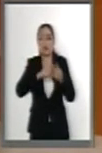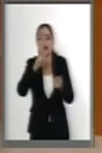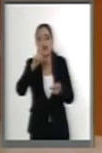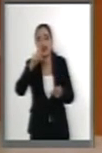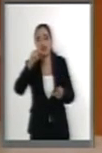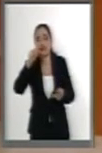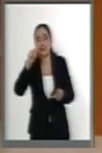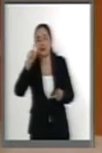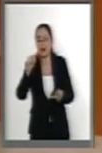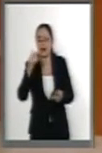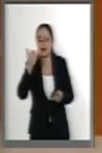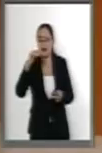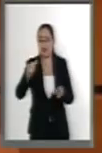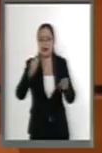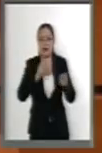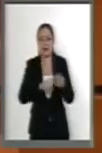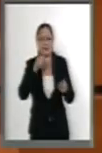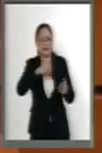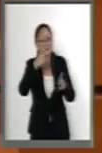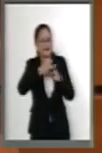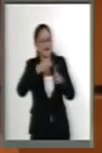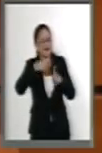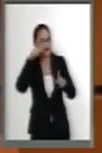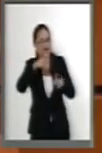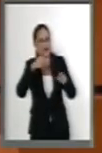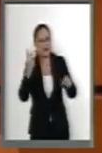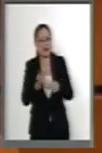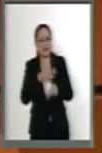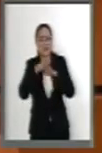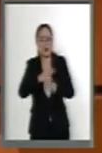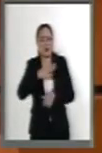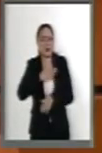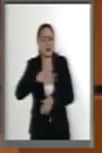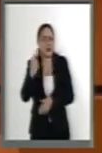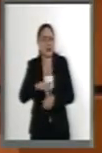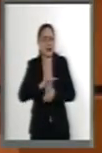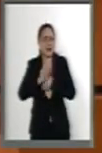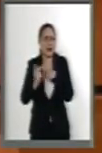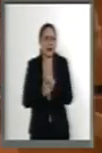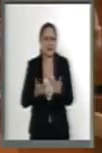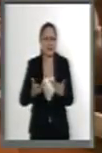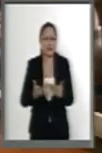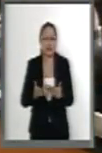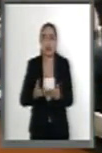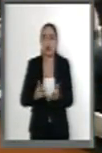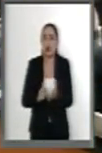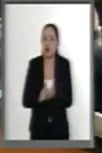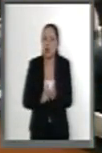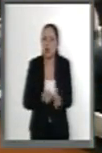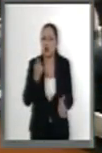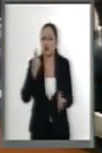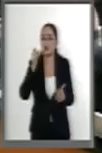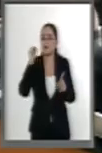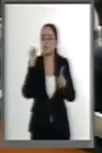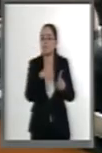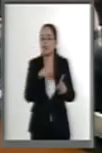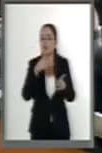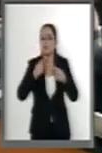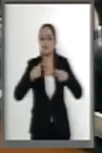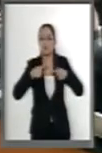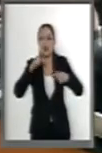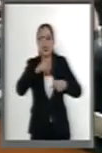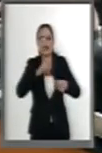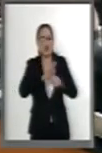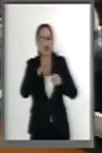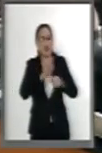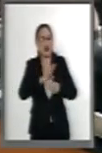hay una crítica brutal a la justicia en este país y vamos y ponemos una persona que garantiza la relación